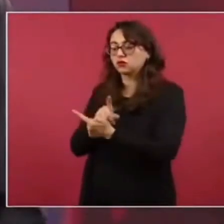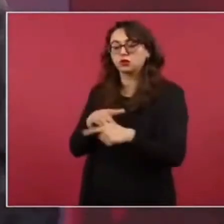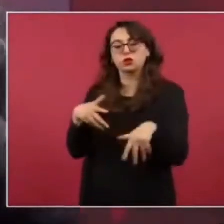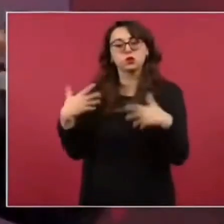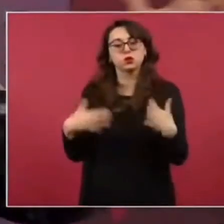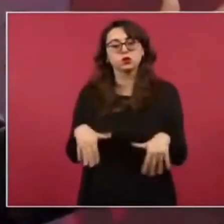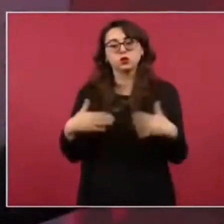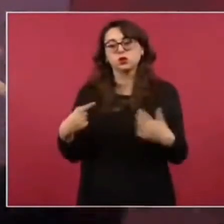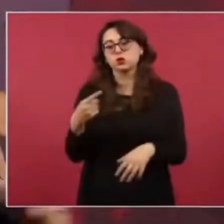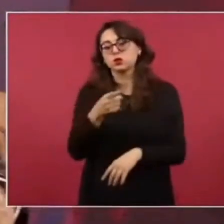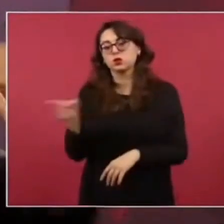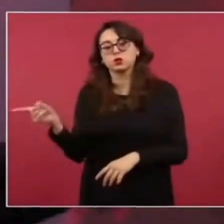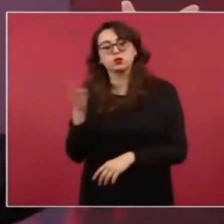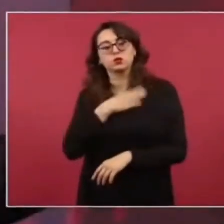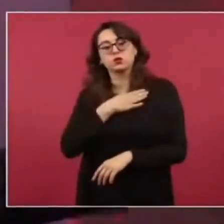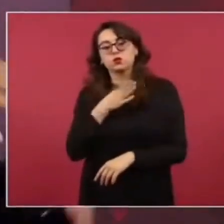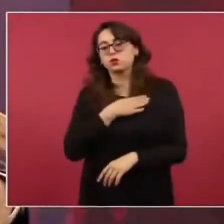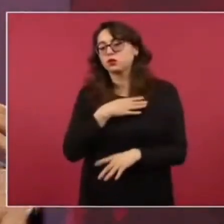Ahí no hay